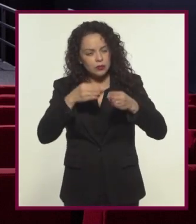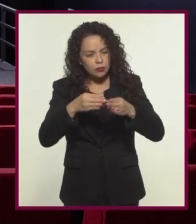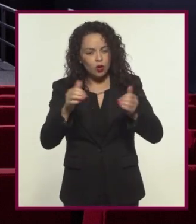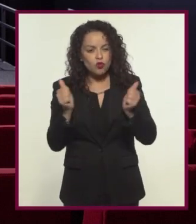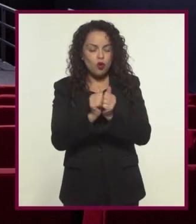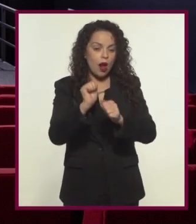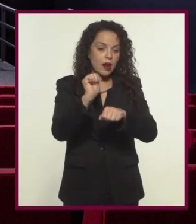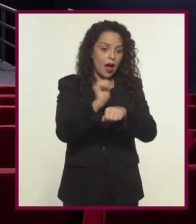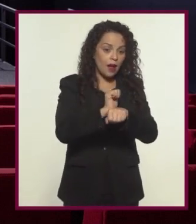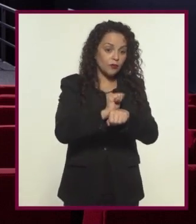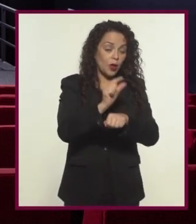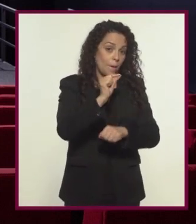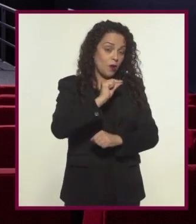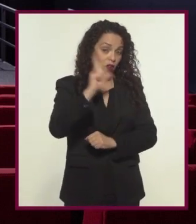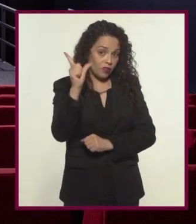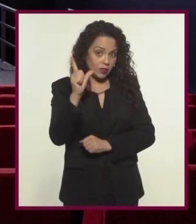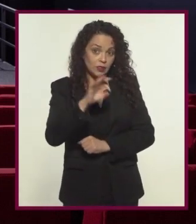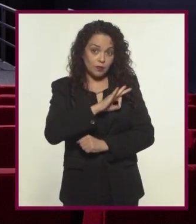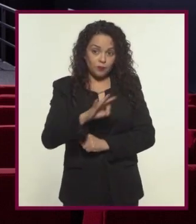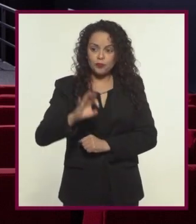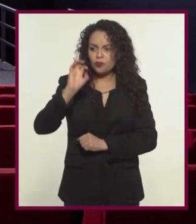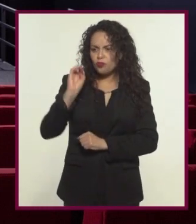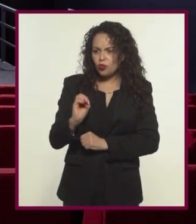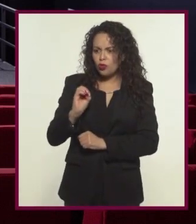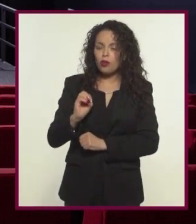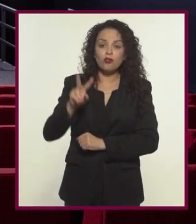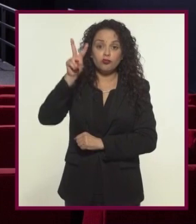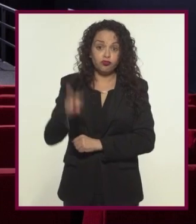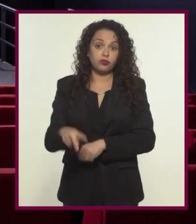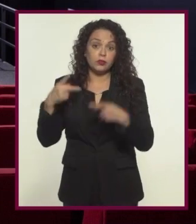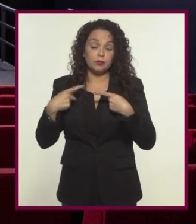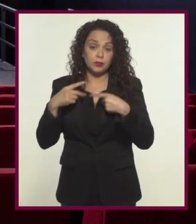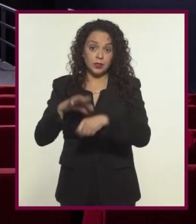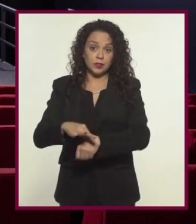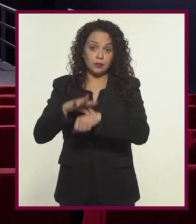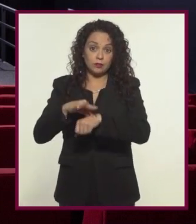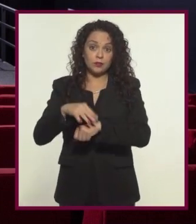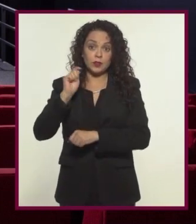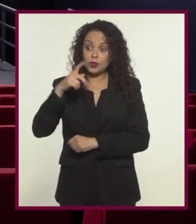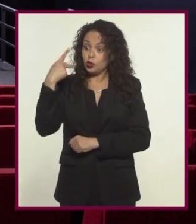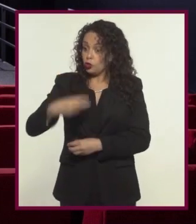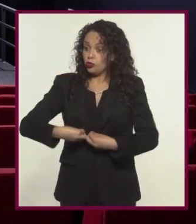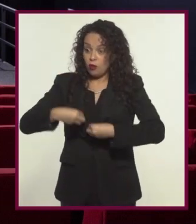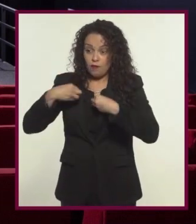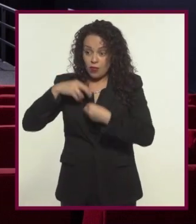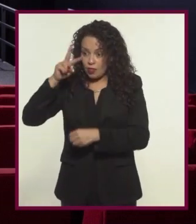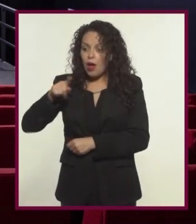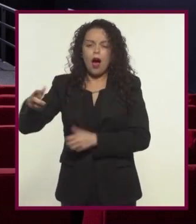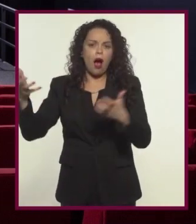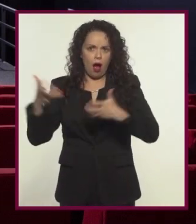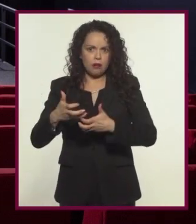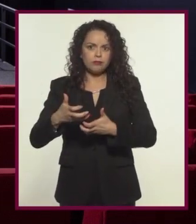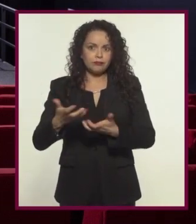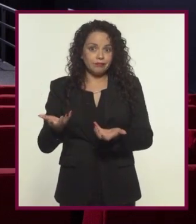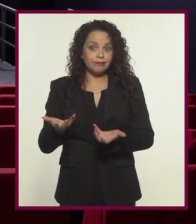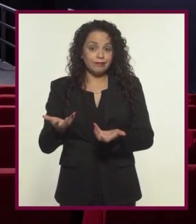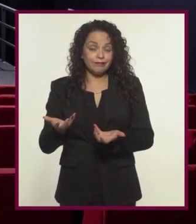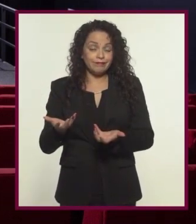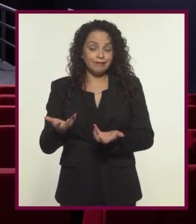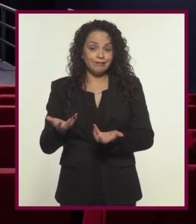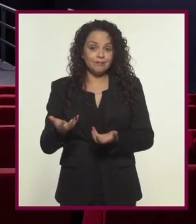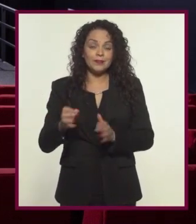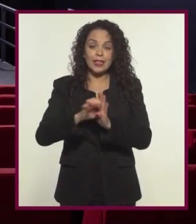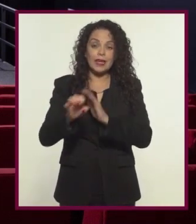una situación específica con actores que pueden ser profesionales o pueden ser personas reales que representan el papel de sus propias vidas